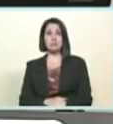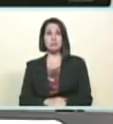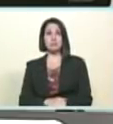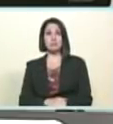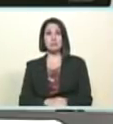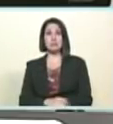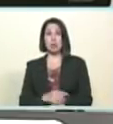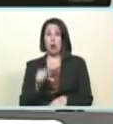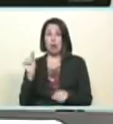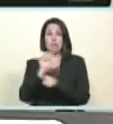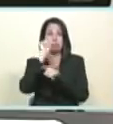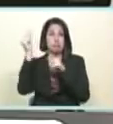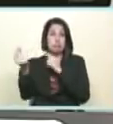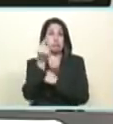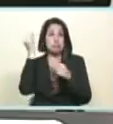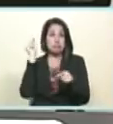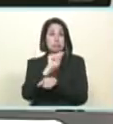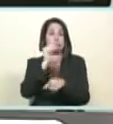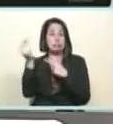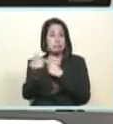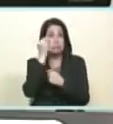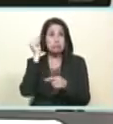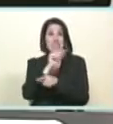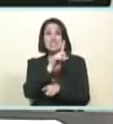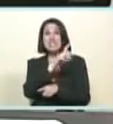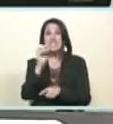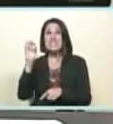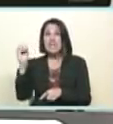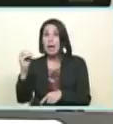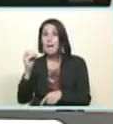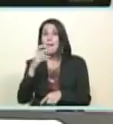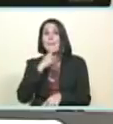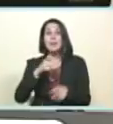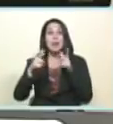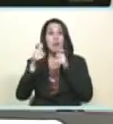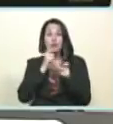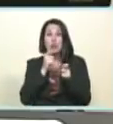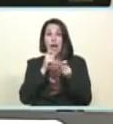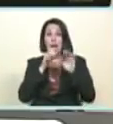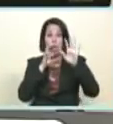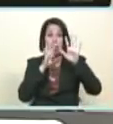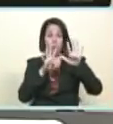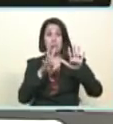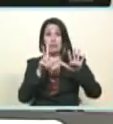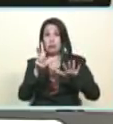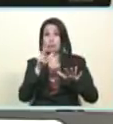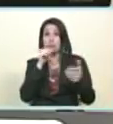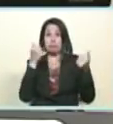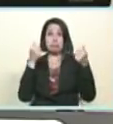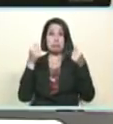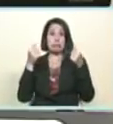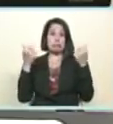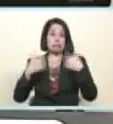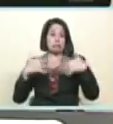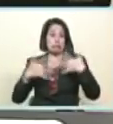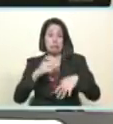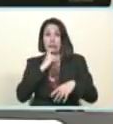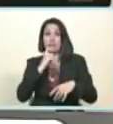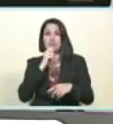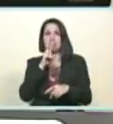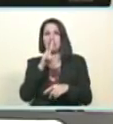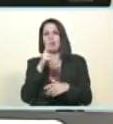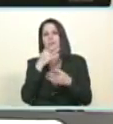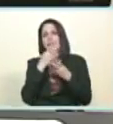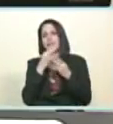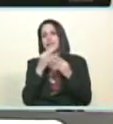laptop y montó un poco de video ahí yo hubiera llevado videos también mostrando la otra cara de Venezuela él